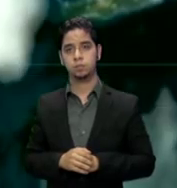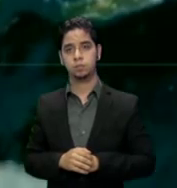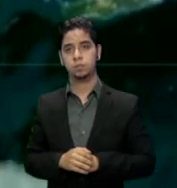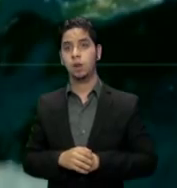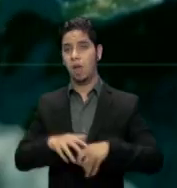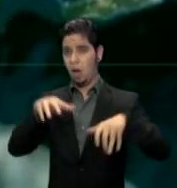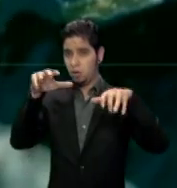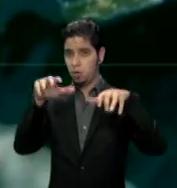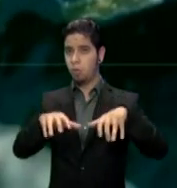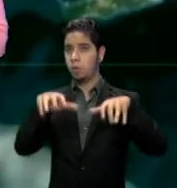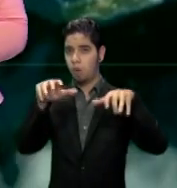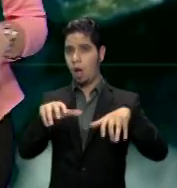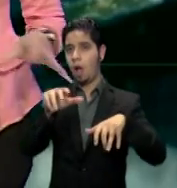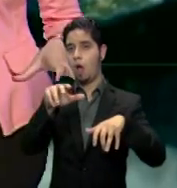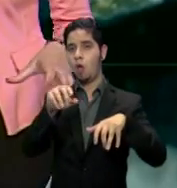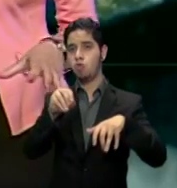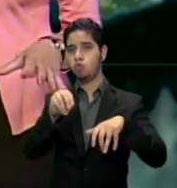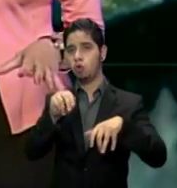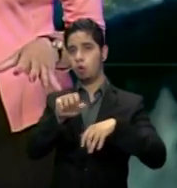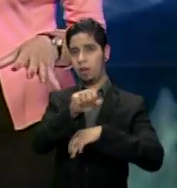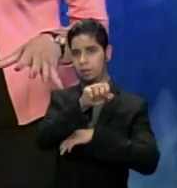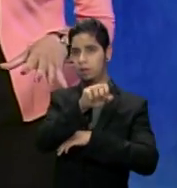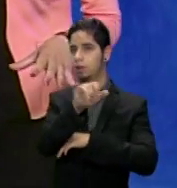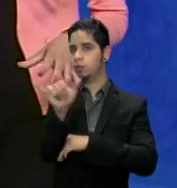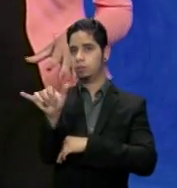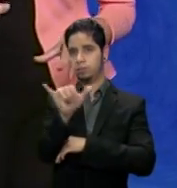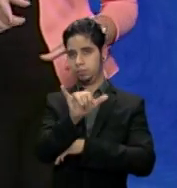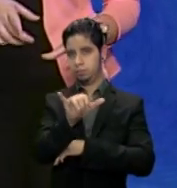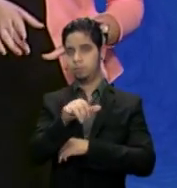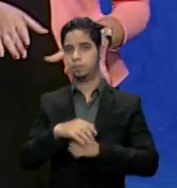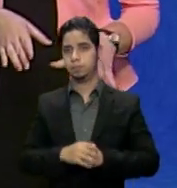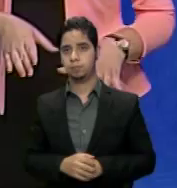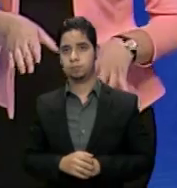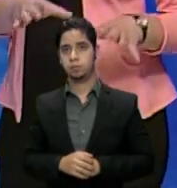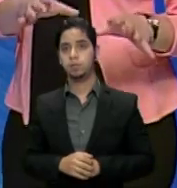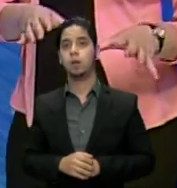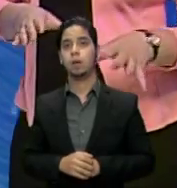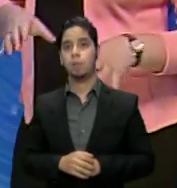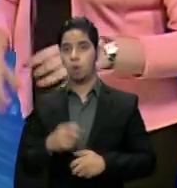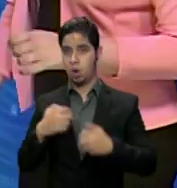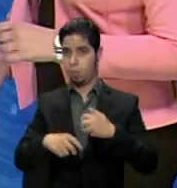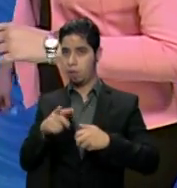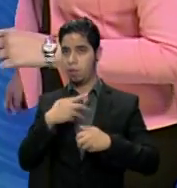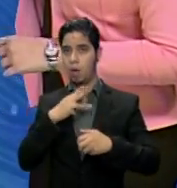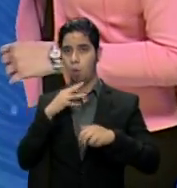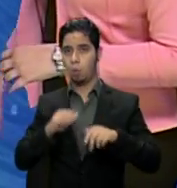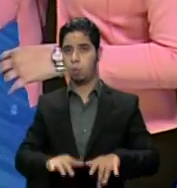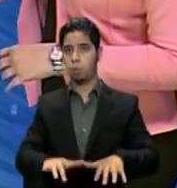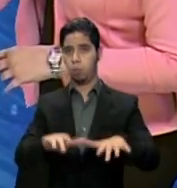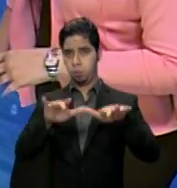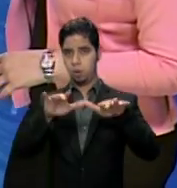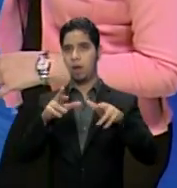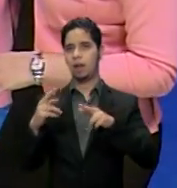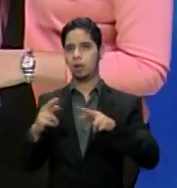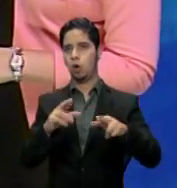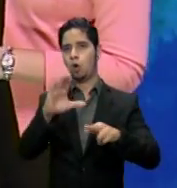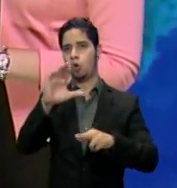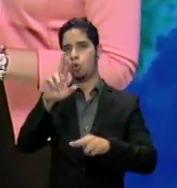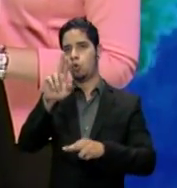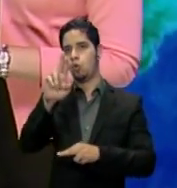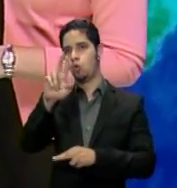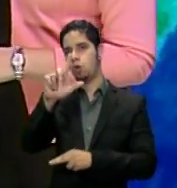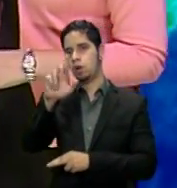esa zona noroeste de la isla, que de hecho está muy saturada. Problemas de inundaciones por el río Culebrinas. El viento en la